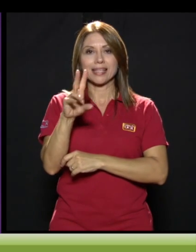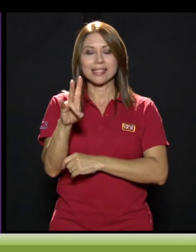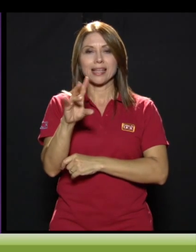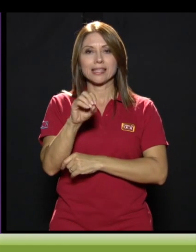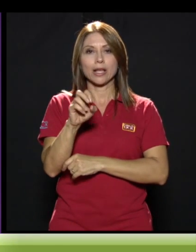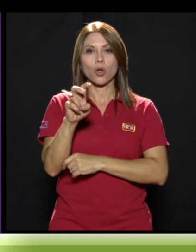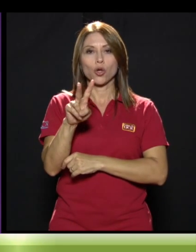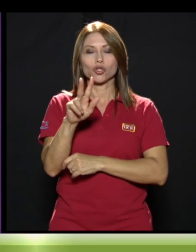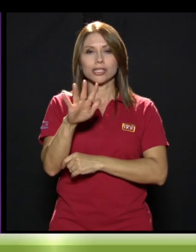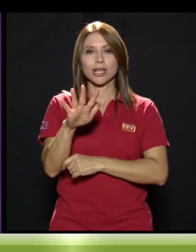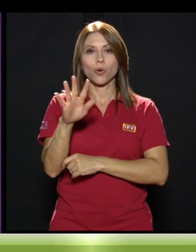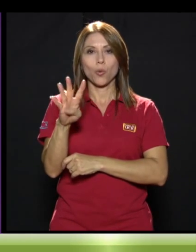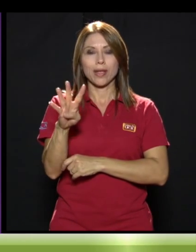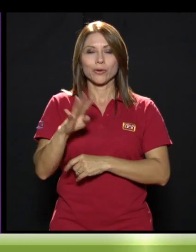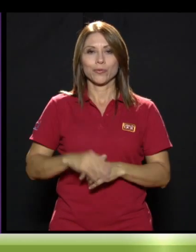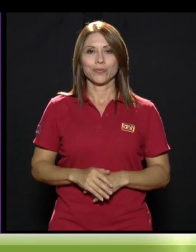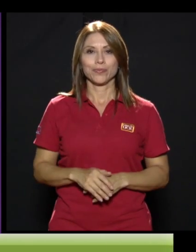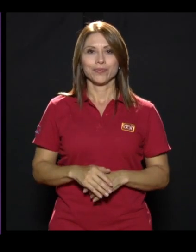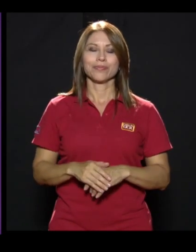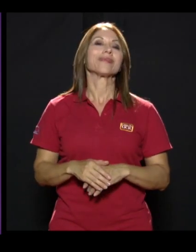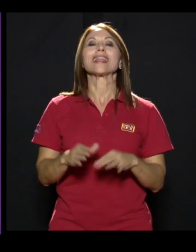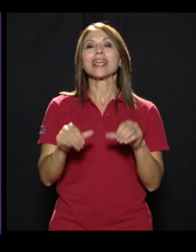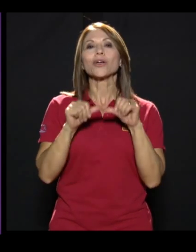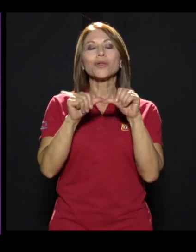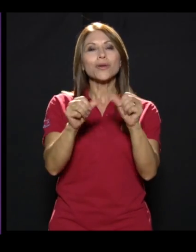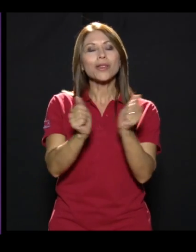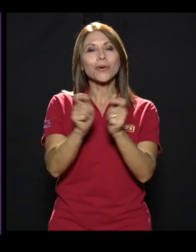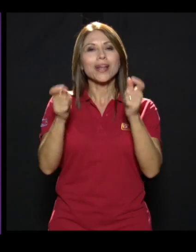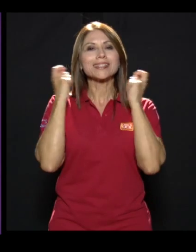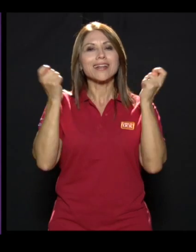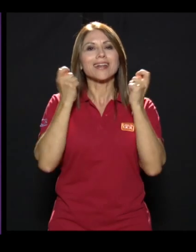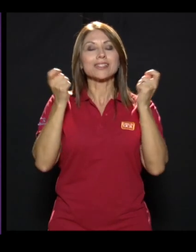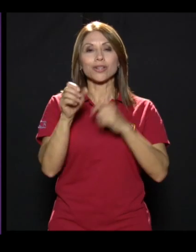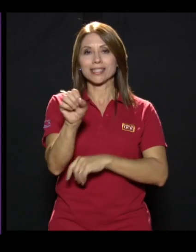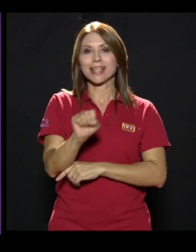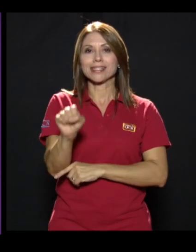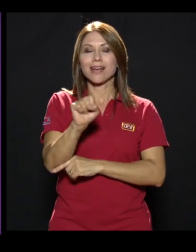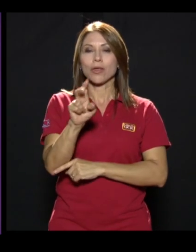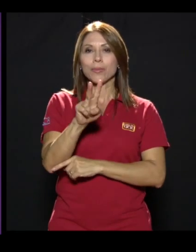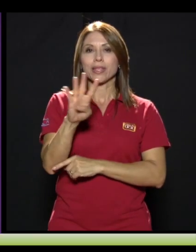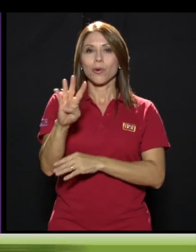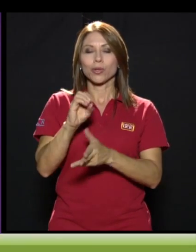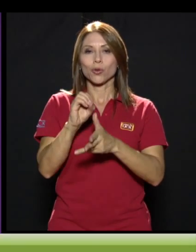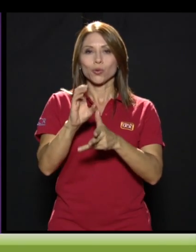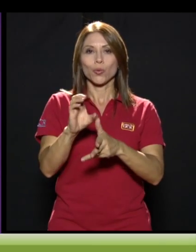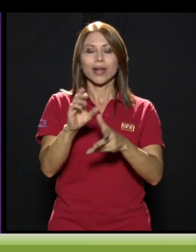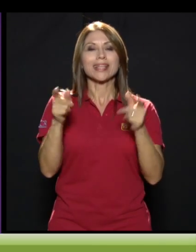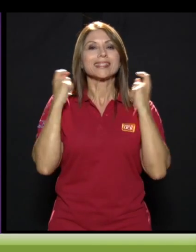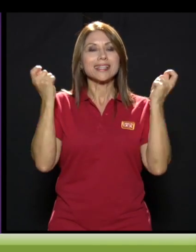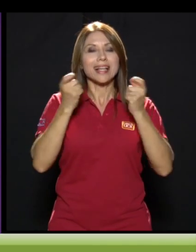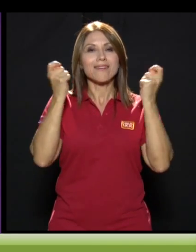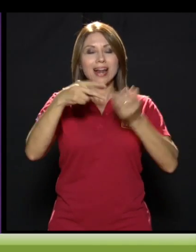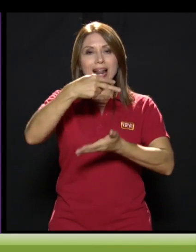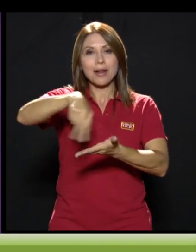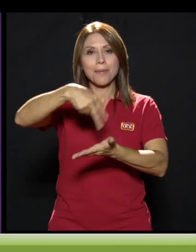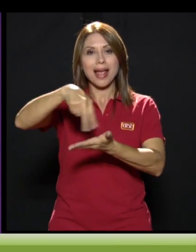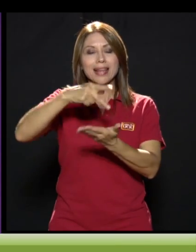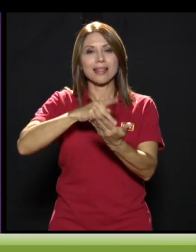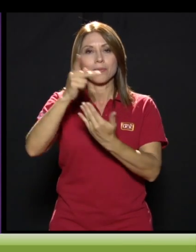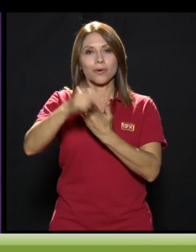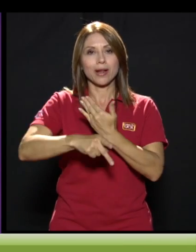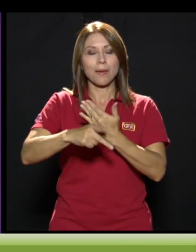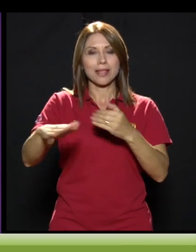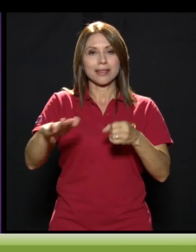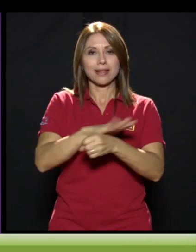-0254. Continuando con las celebraciones, el sábado 24 de octubre, se celebrará el Baile del Programa